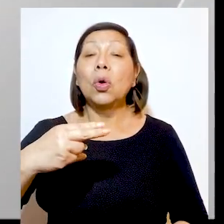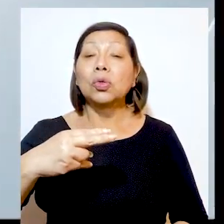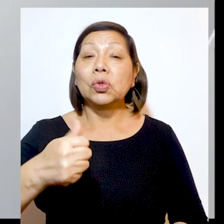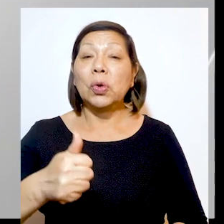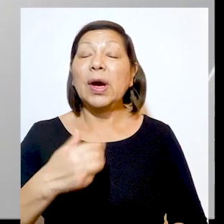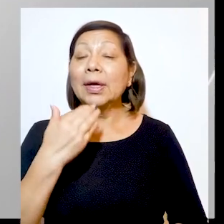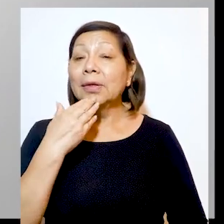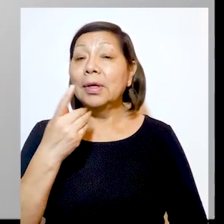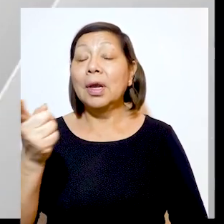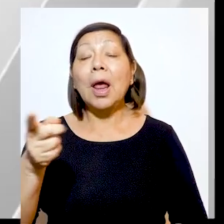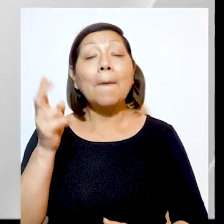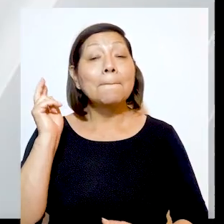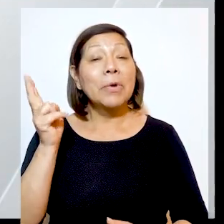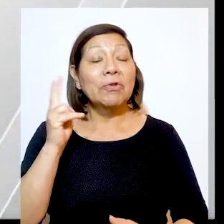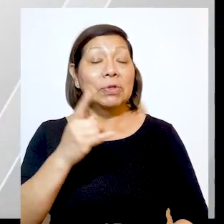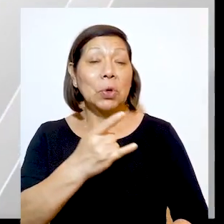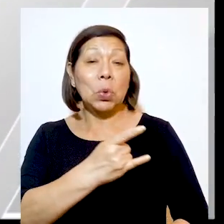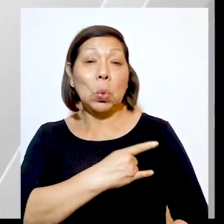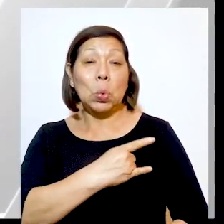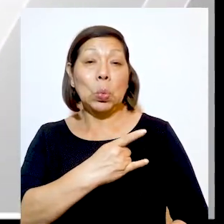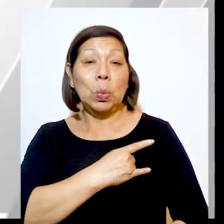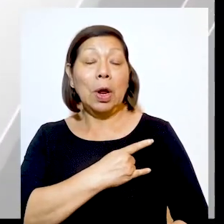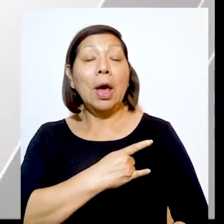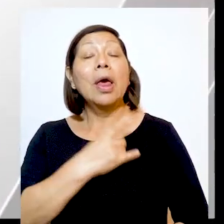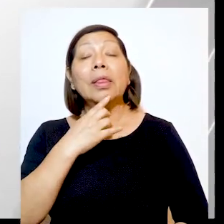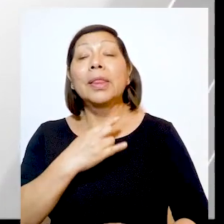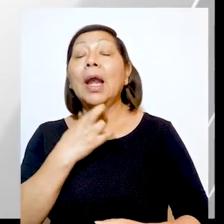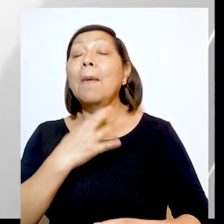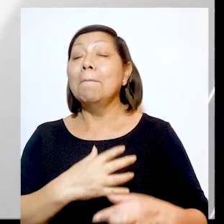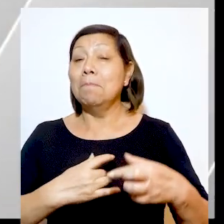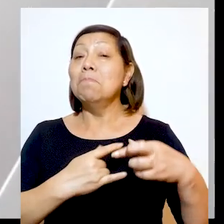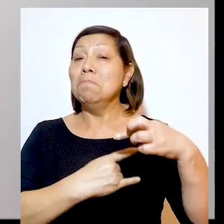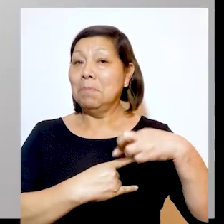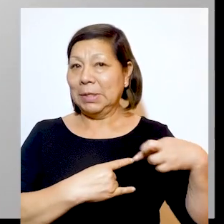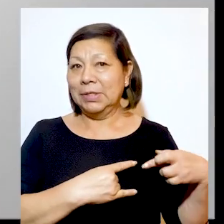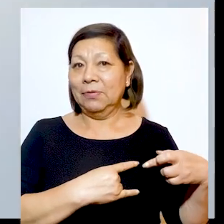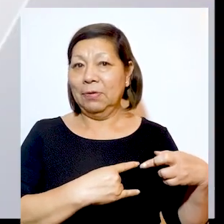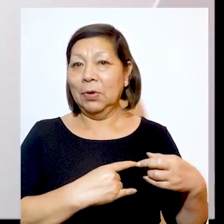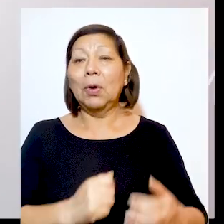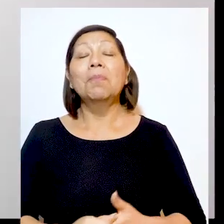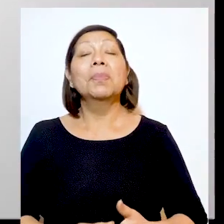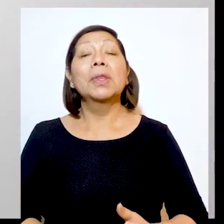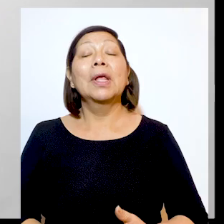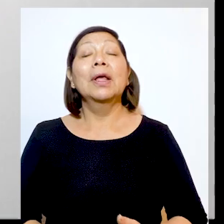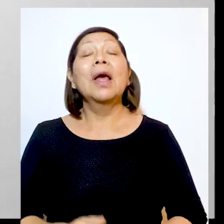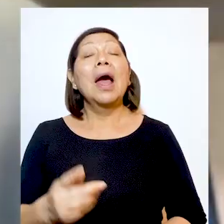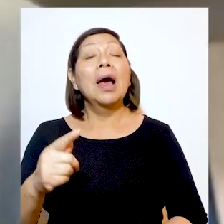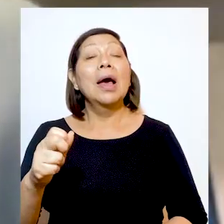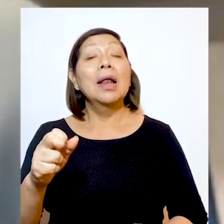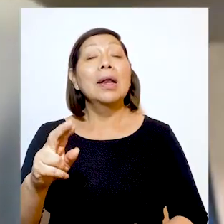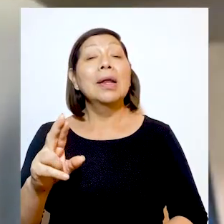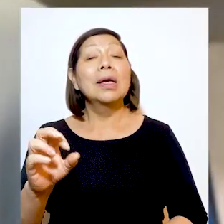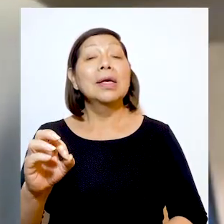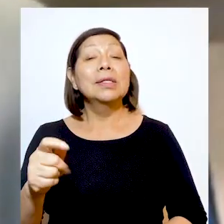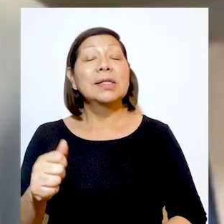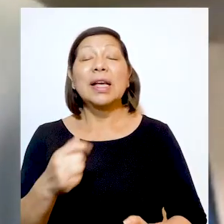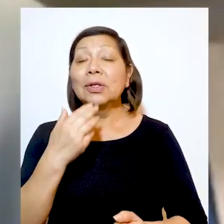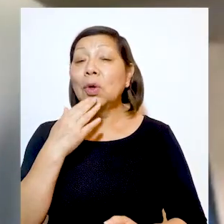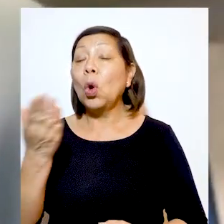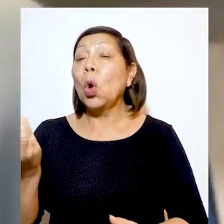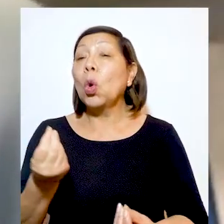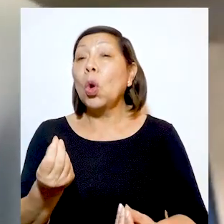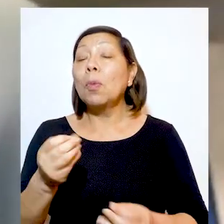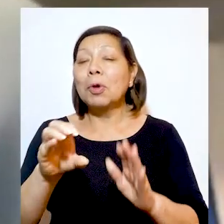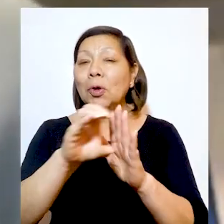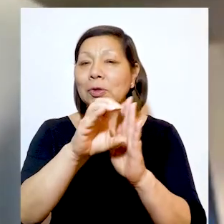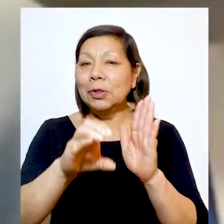Cardich, y la profesora de la Universidad del Pacífico, María Teresa Quiñones Alaiza. En la sesión sobre